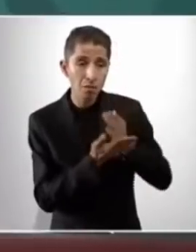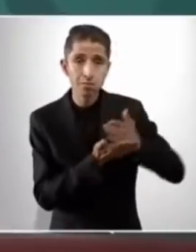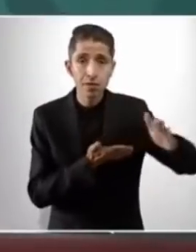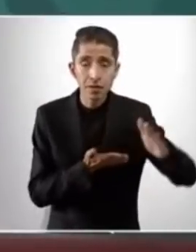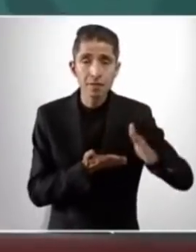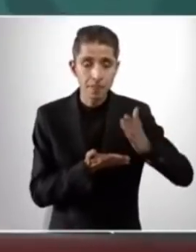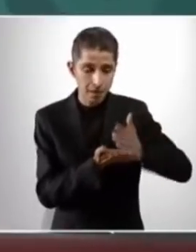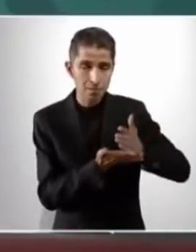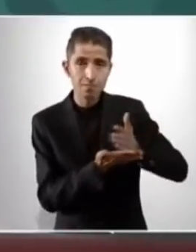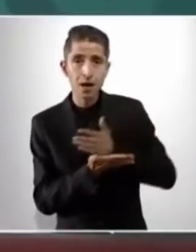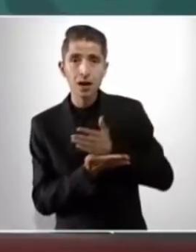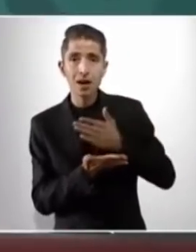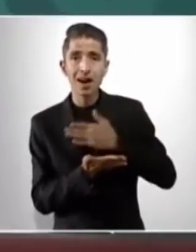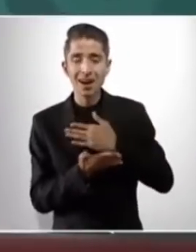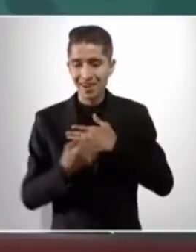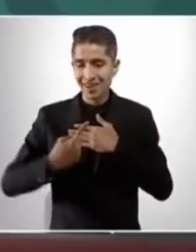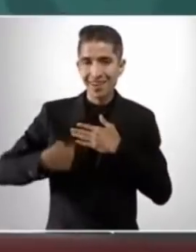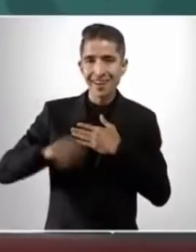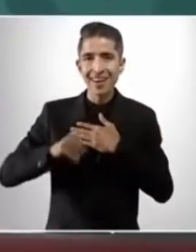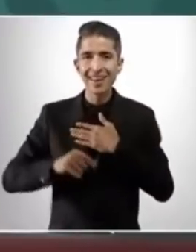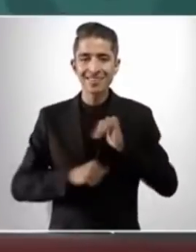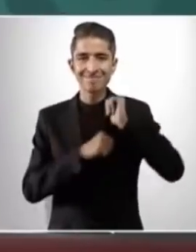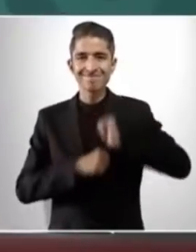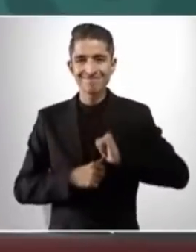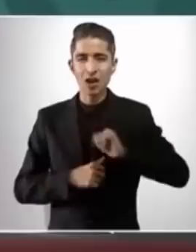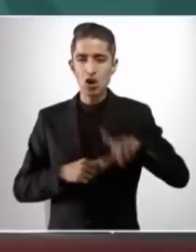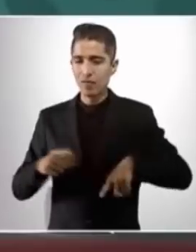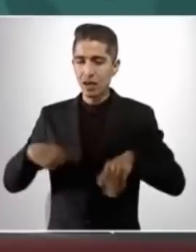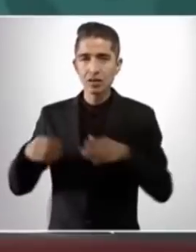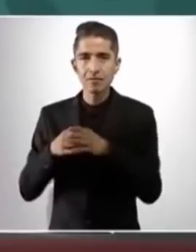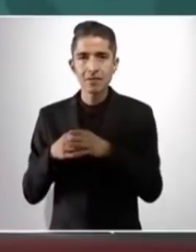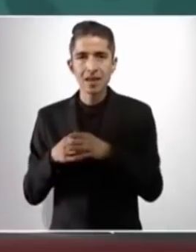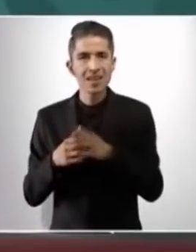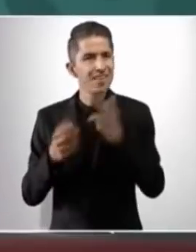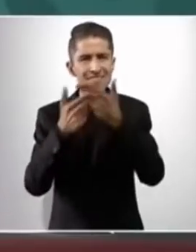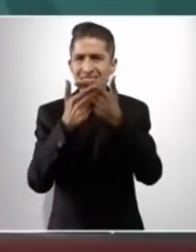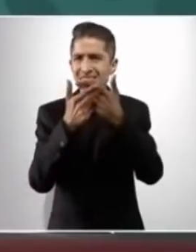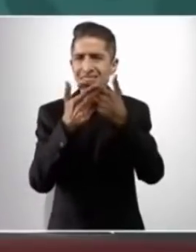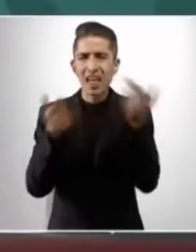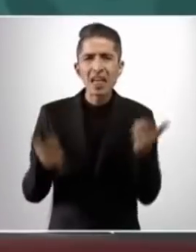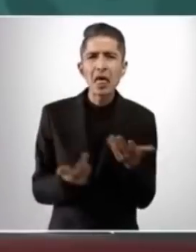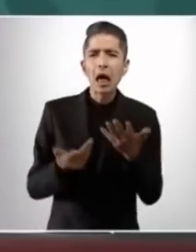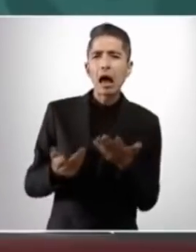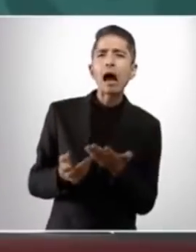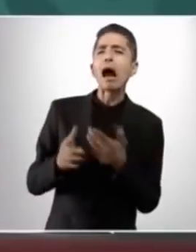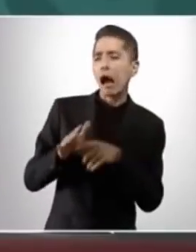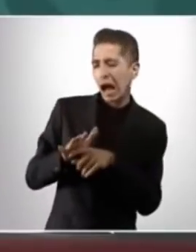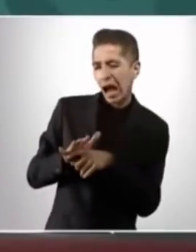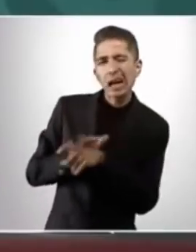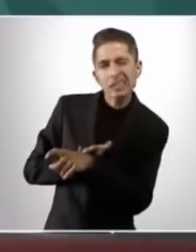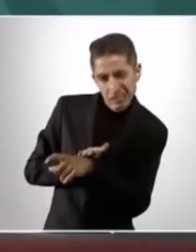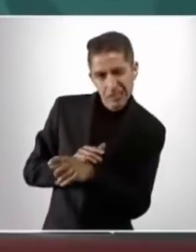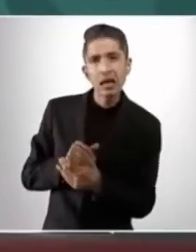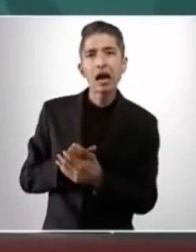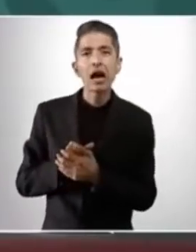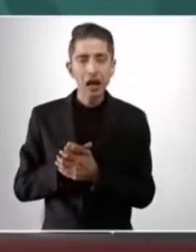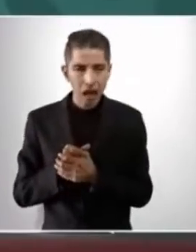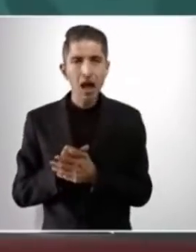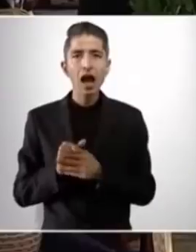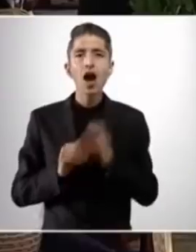la autoridad. Nada de compra de autoridades, de venta de plaza,